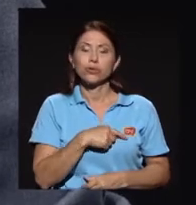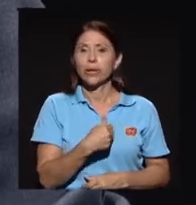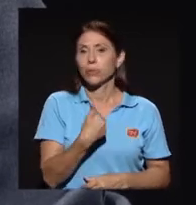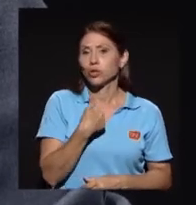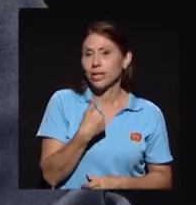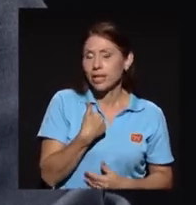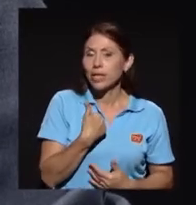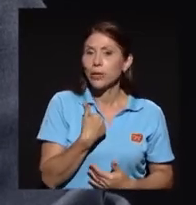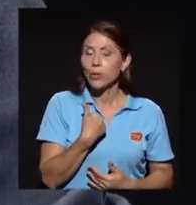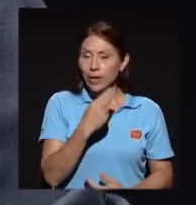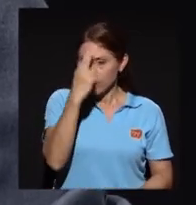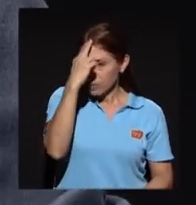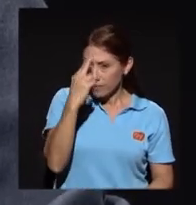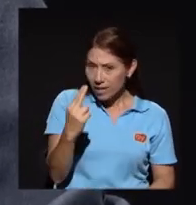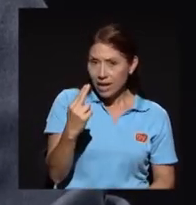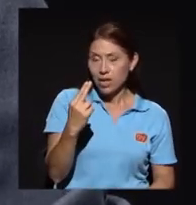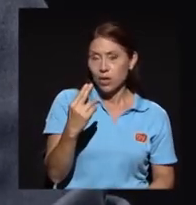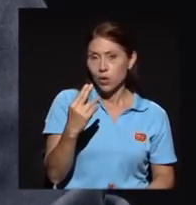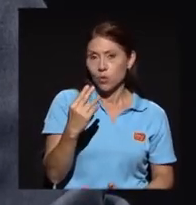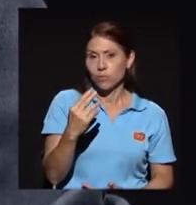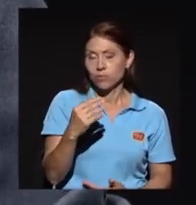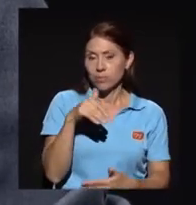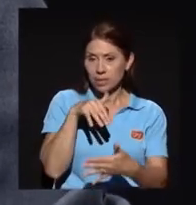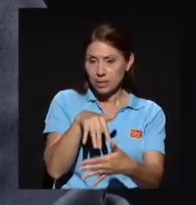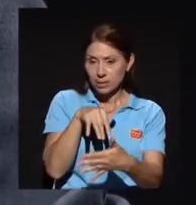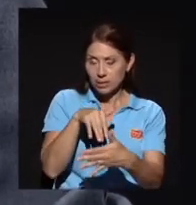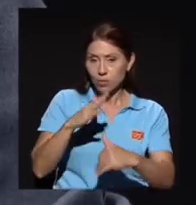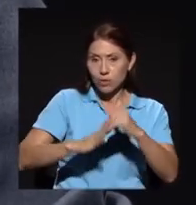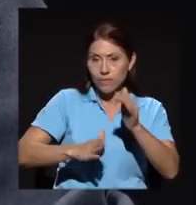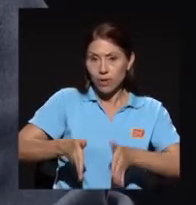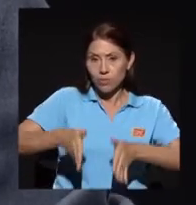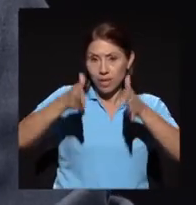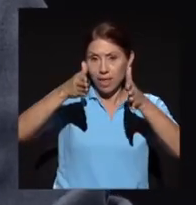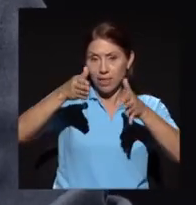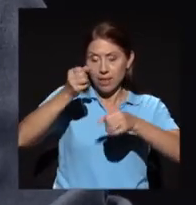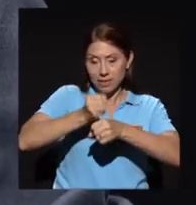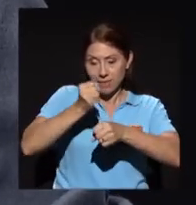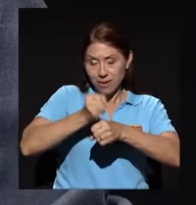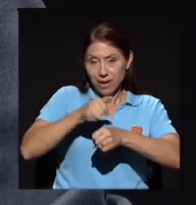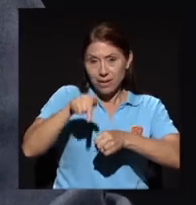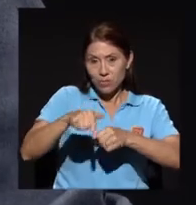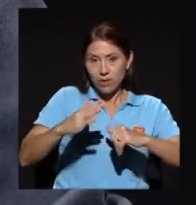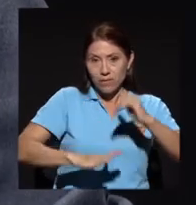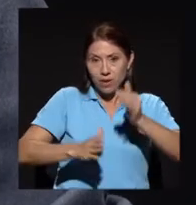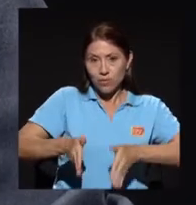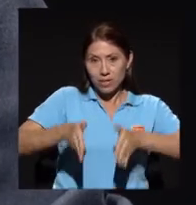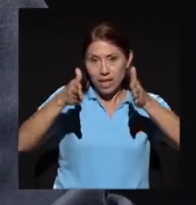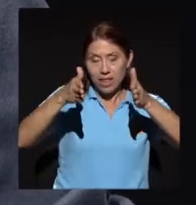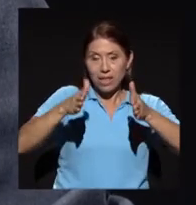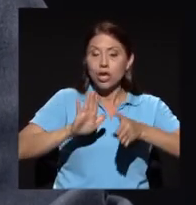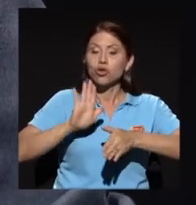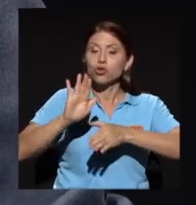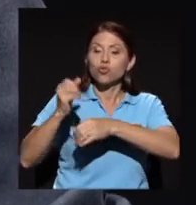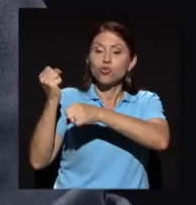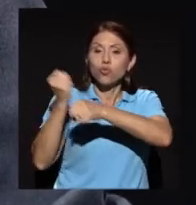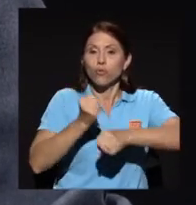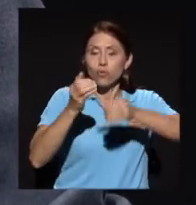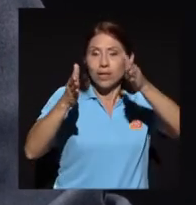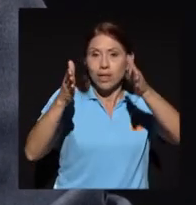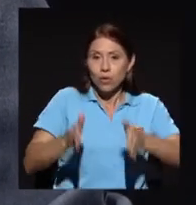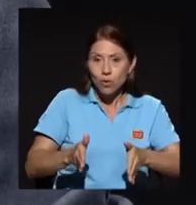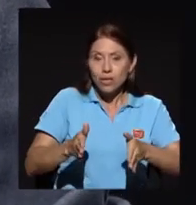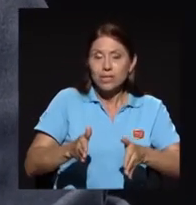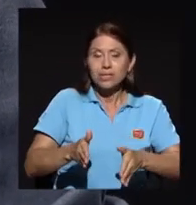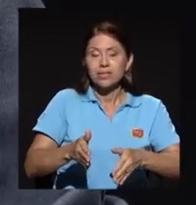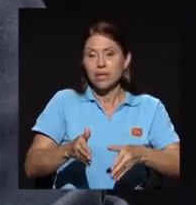el privilegio de estar en una facultad en la cual han estado sus pioneros, sus fundadores, sus